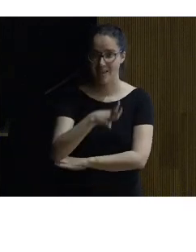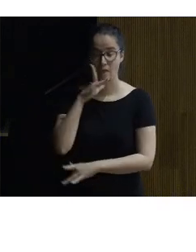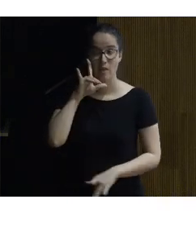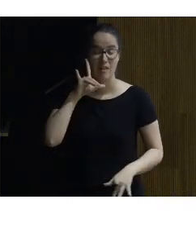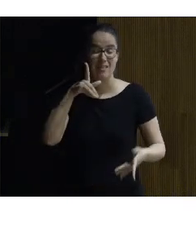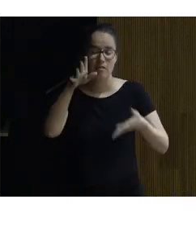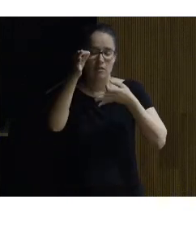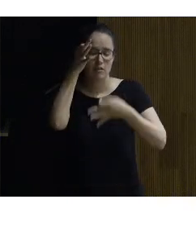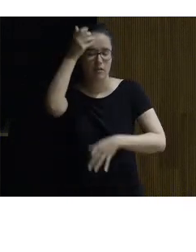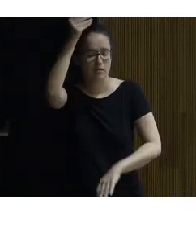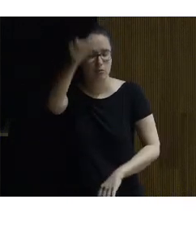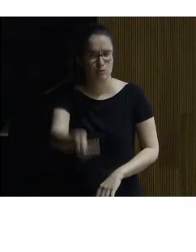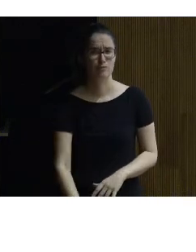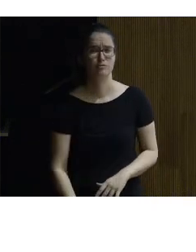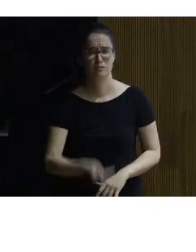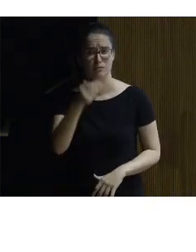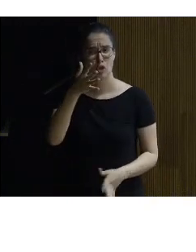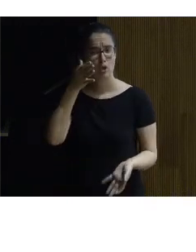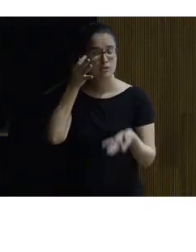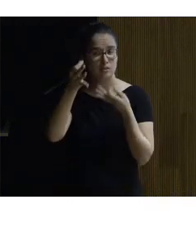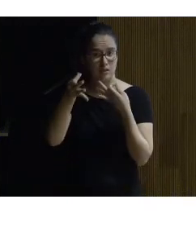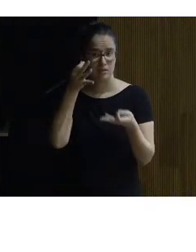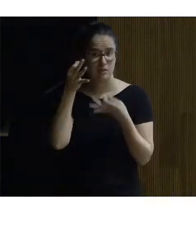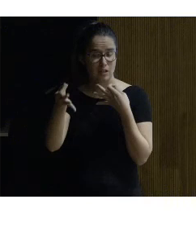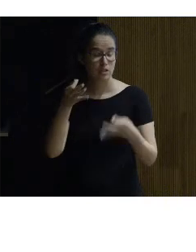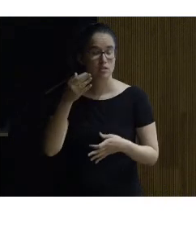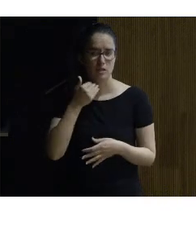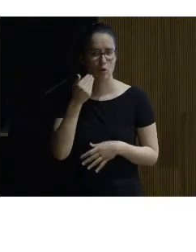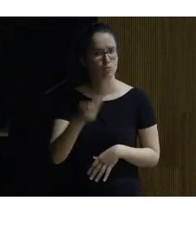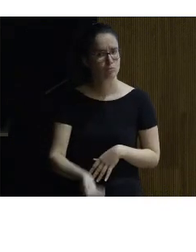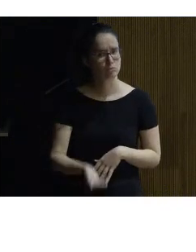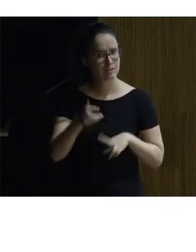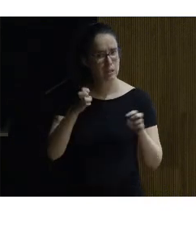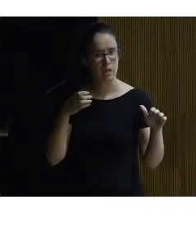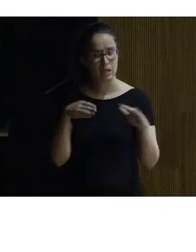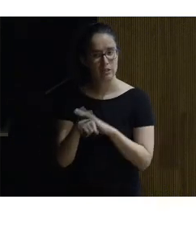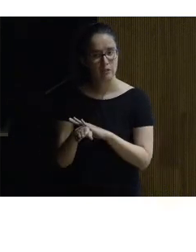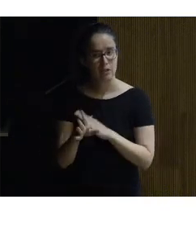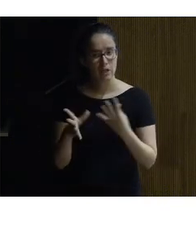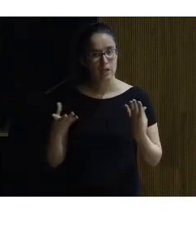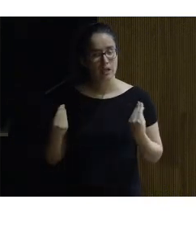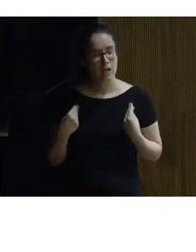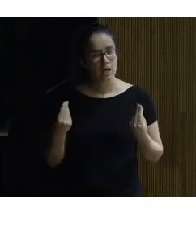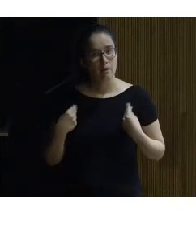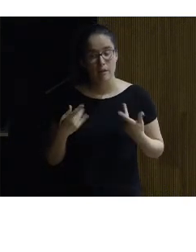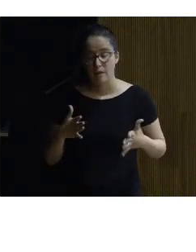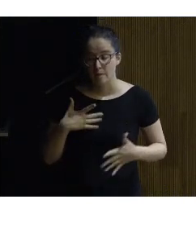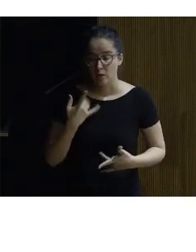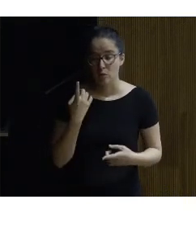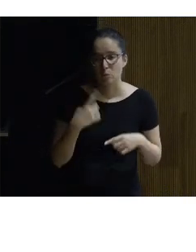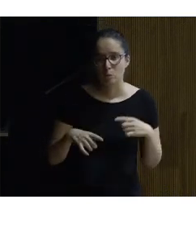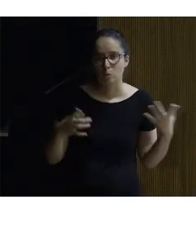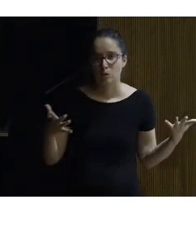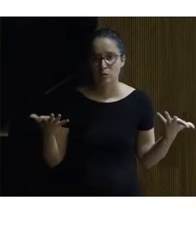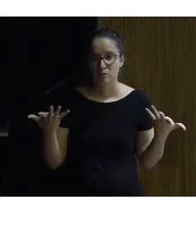cuidar los detalles es fundamental los detalles es algo bastante importante en accesibilidad y en la vida vemos como en este elemento en la papelera pues